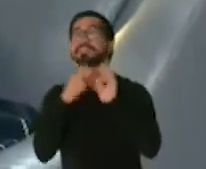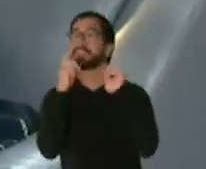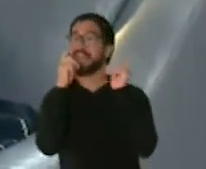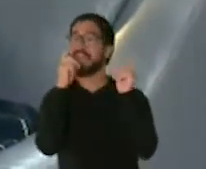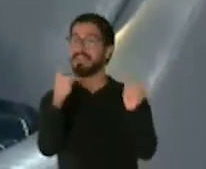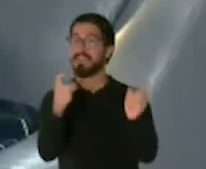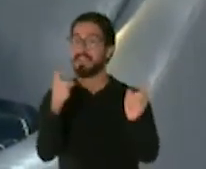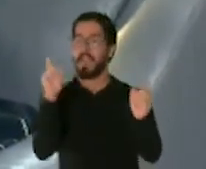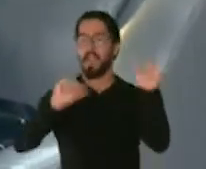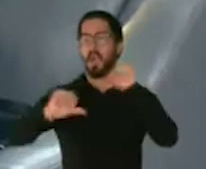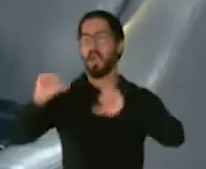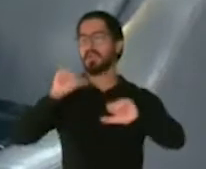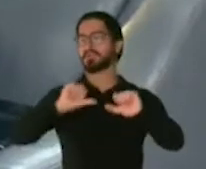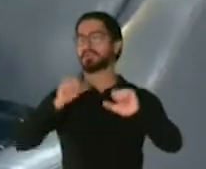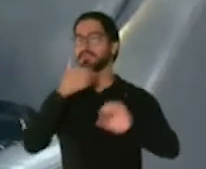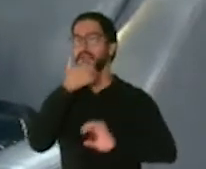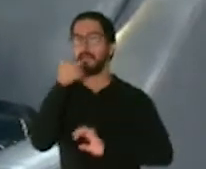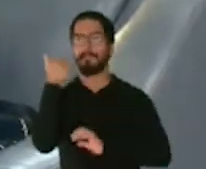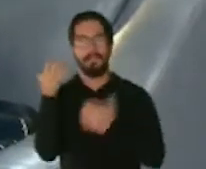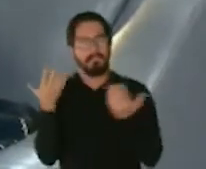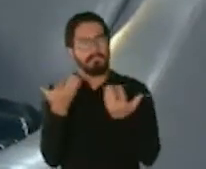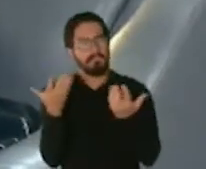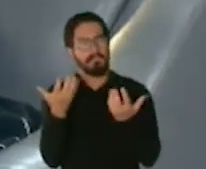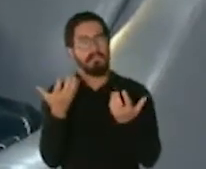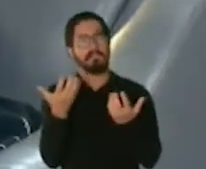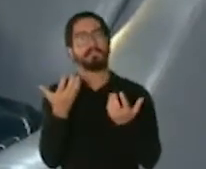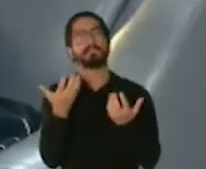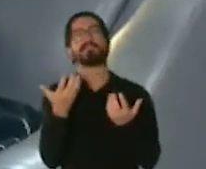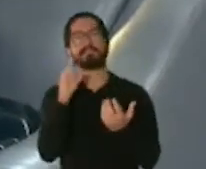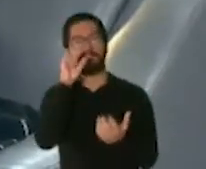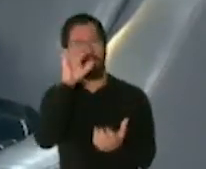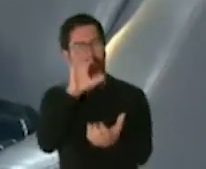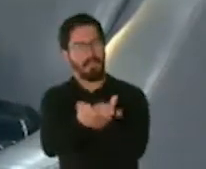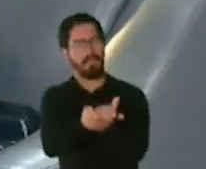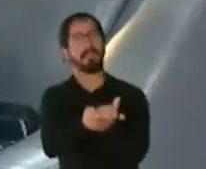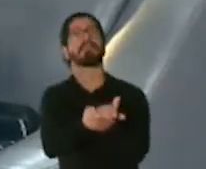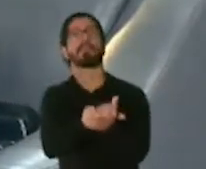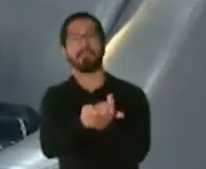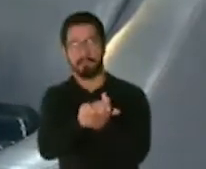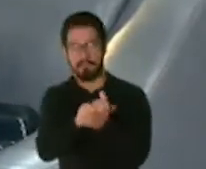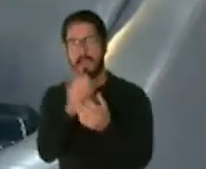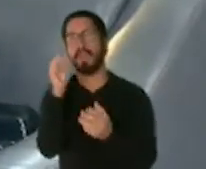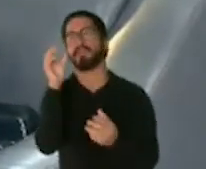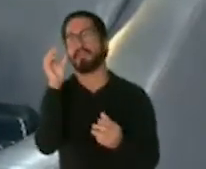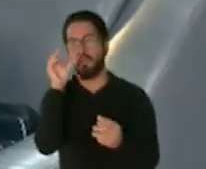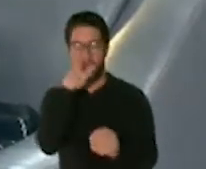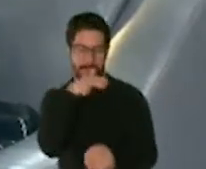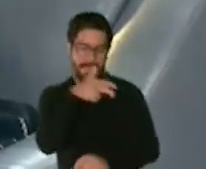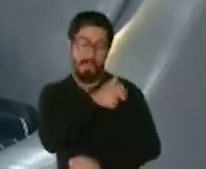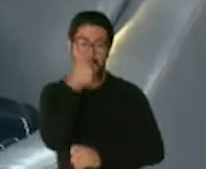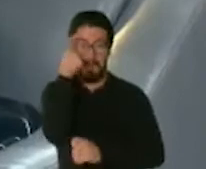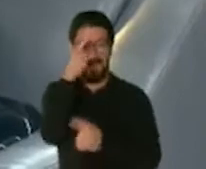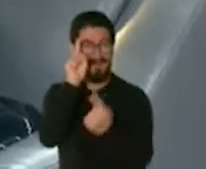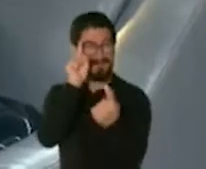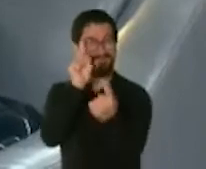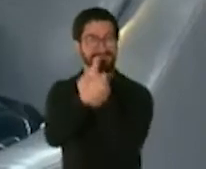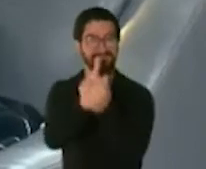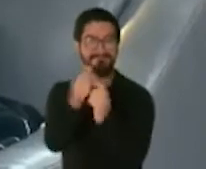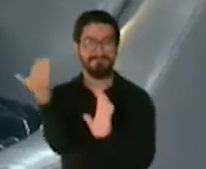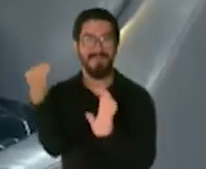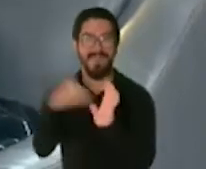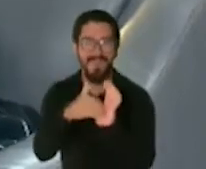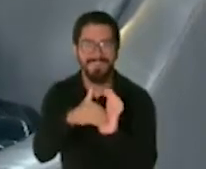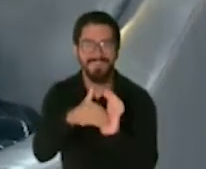dado la ciencia en la que tenemos que creer es una vacuna para que volvamos a estar juntos otra vez así que